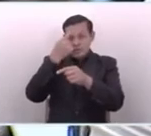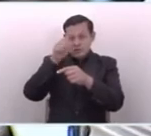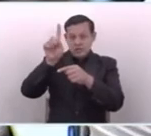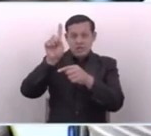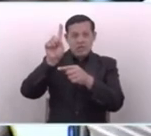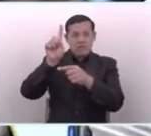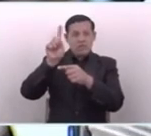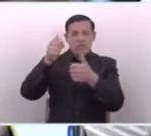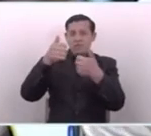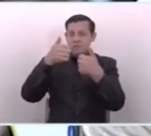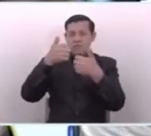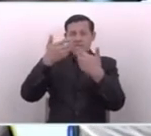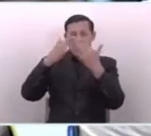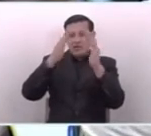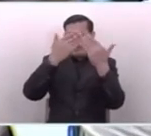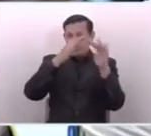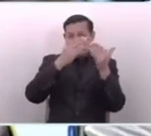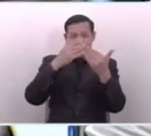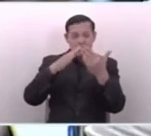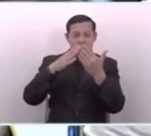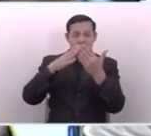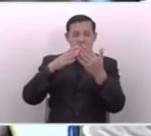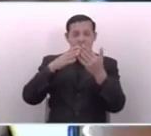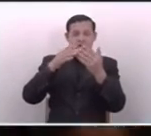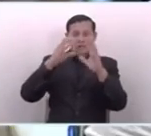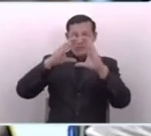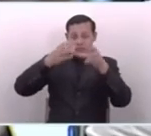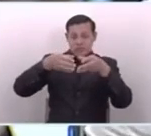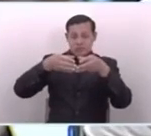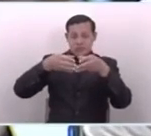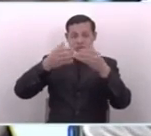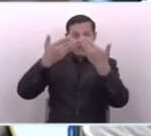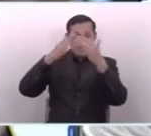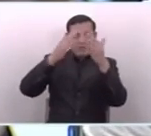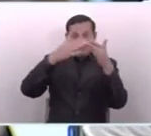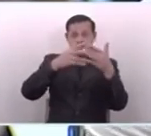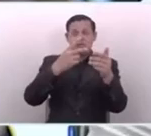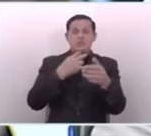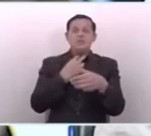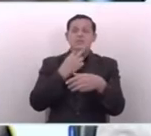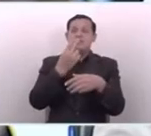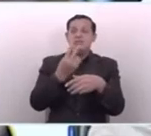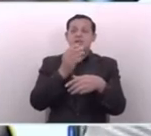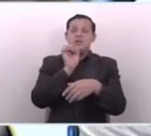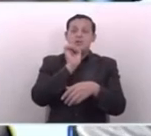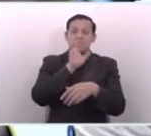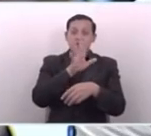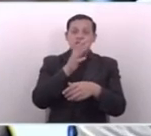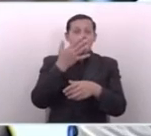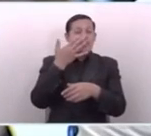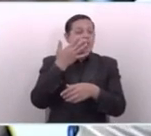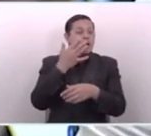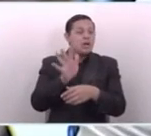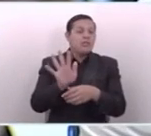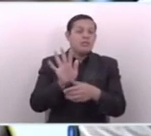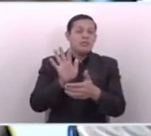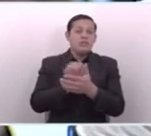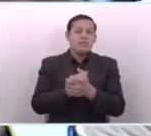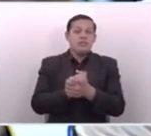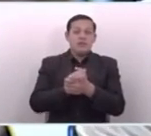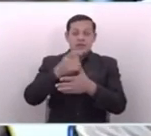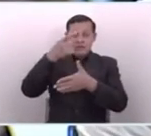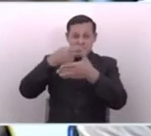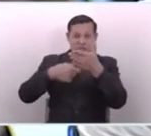múltiples que vienen de diferentes sectores, de diferentes voces, diciendo, por ejemplo, la